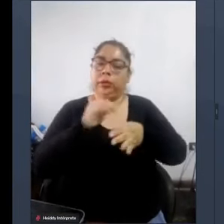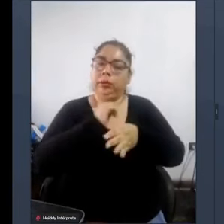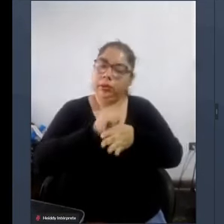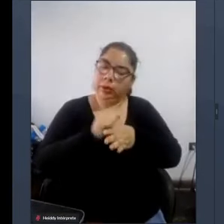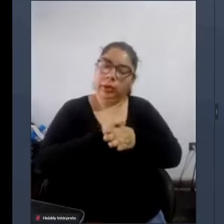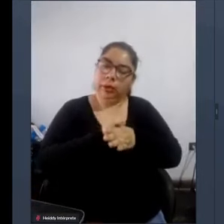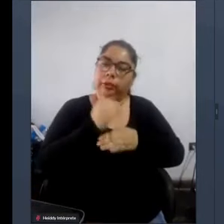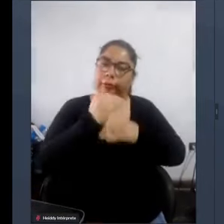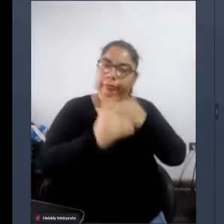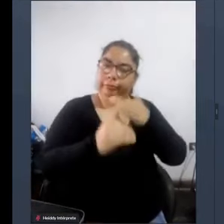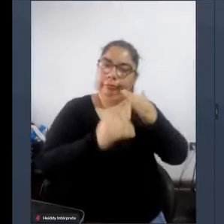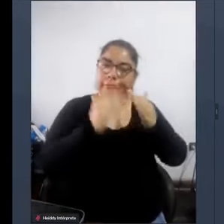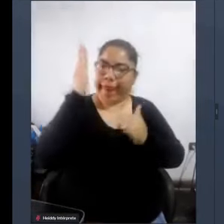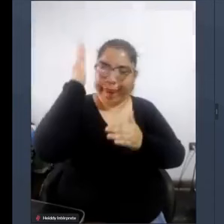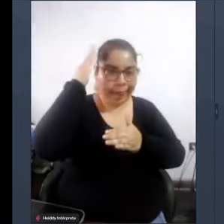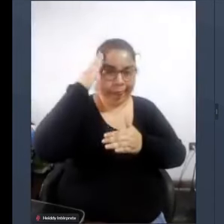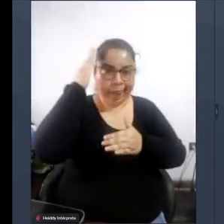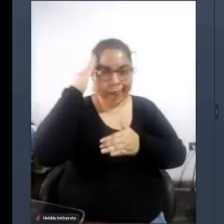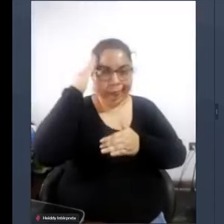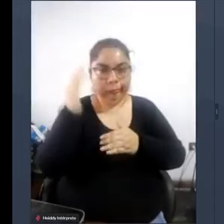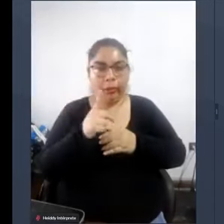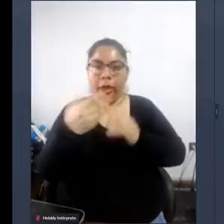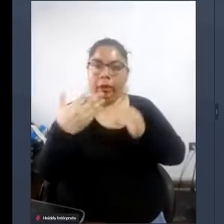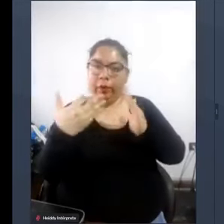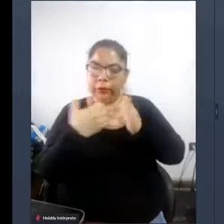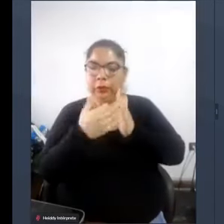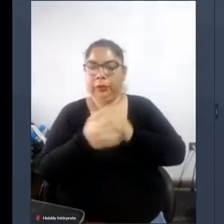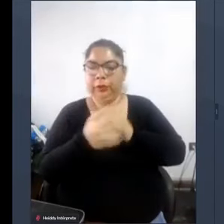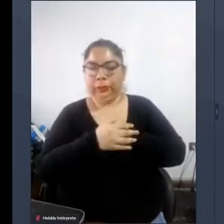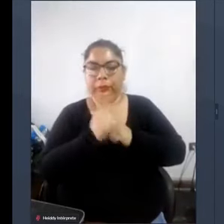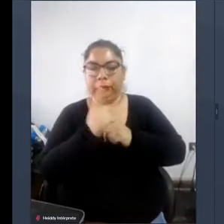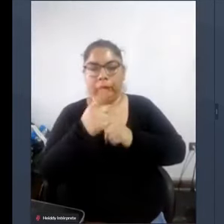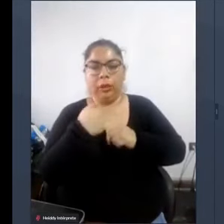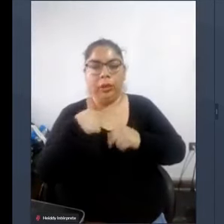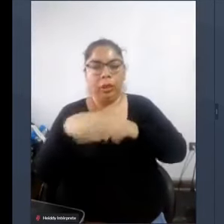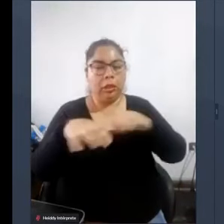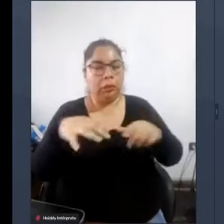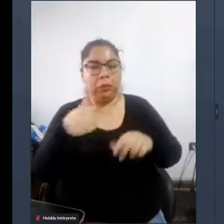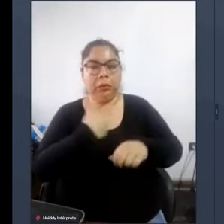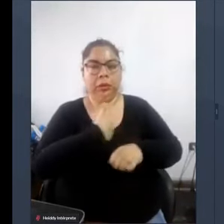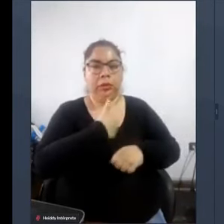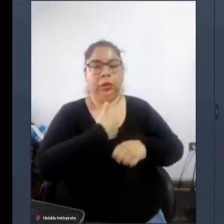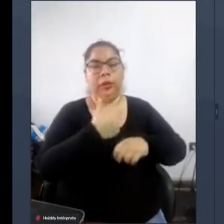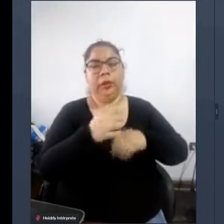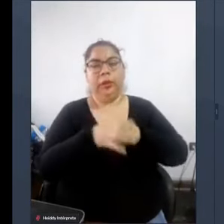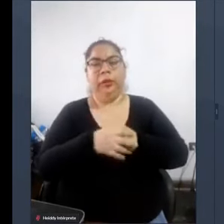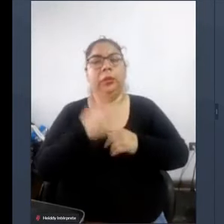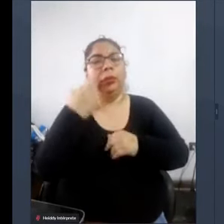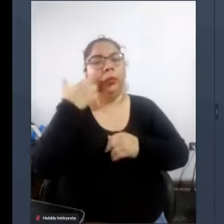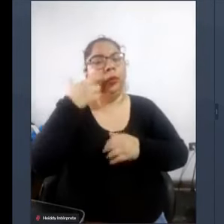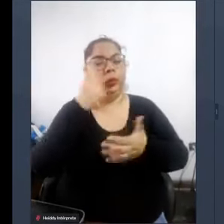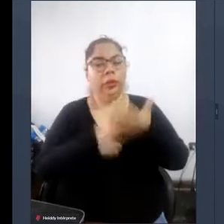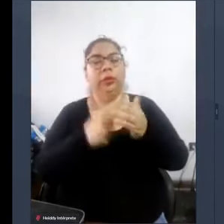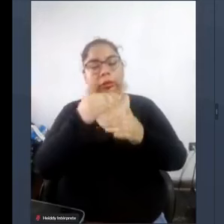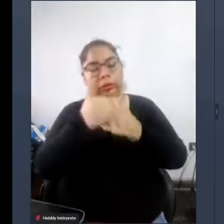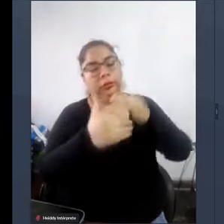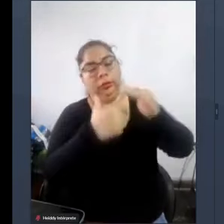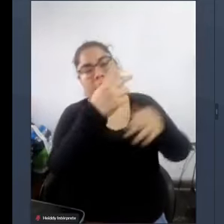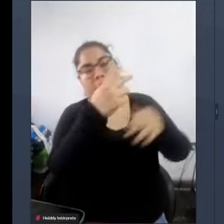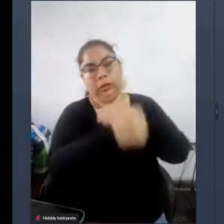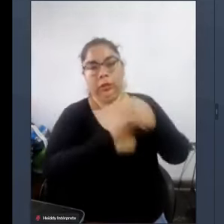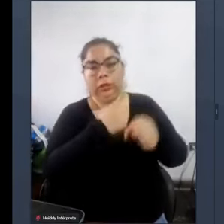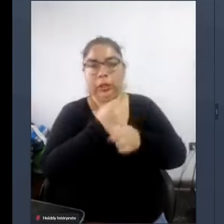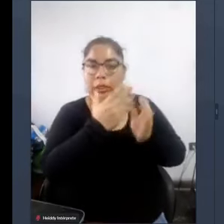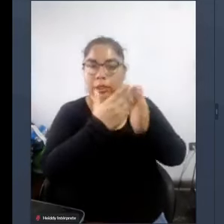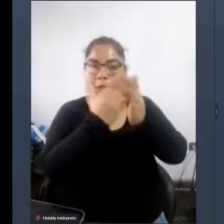tomando capacidades en función de las habilidades que tienen por lo tanto con el paso de los años la educación